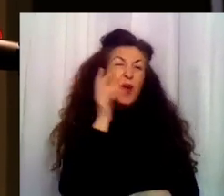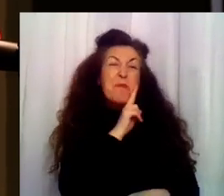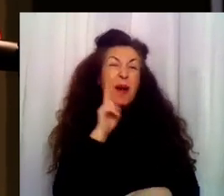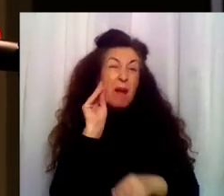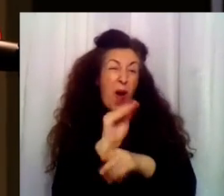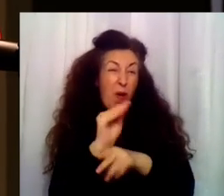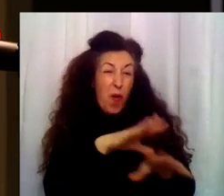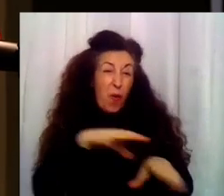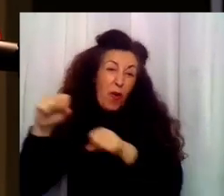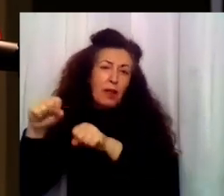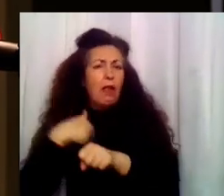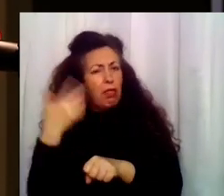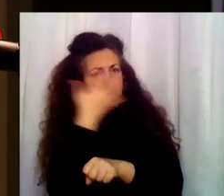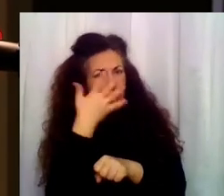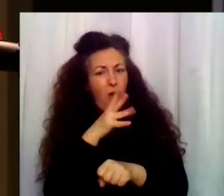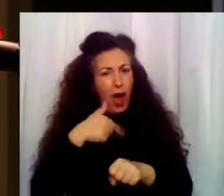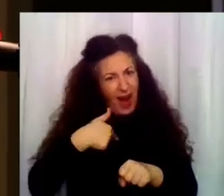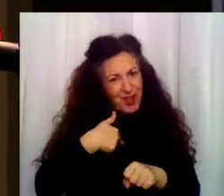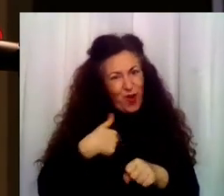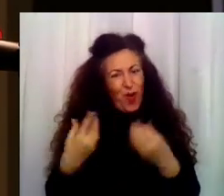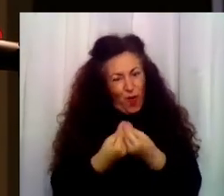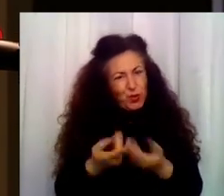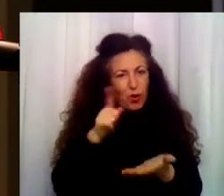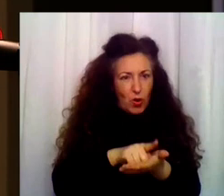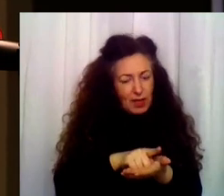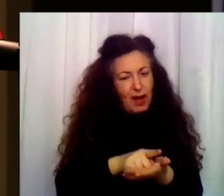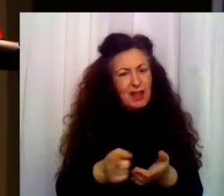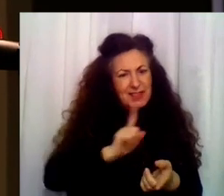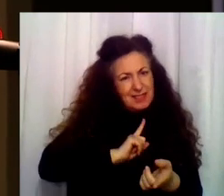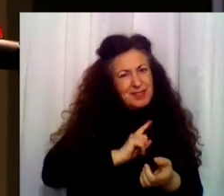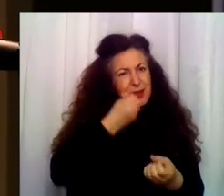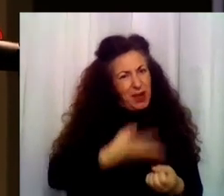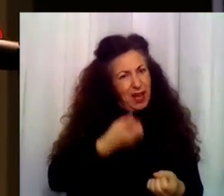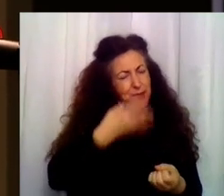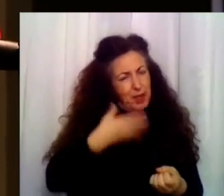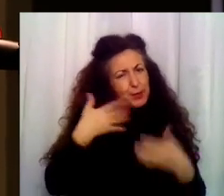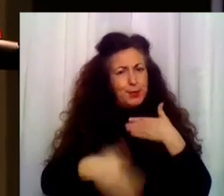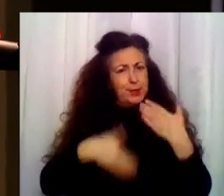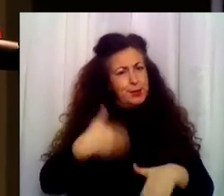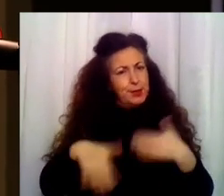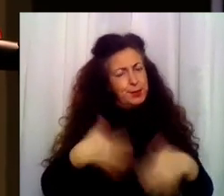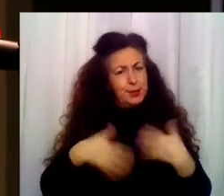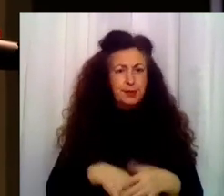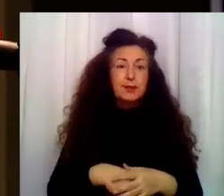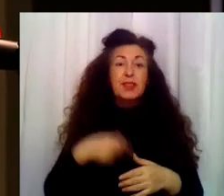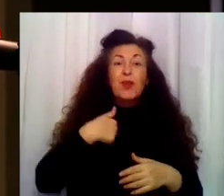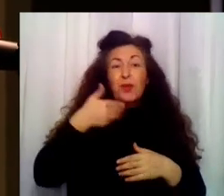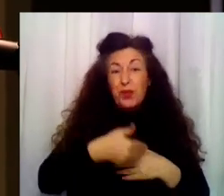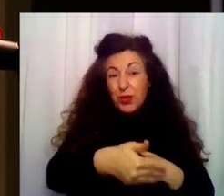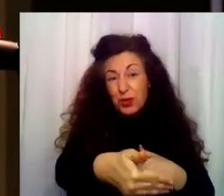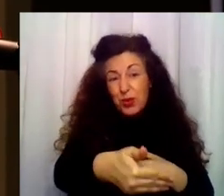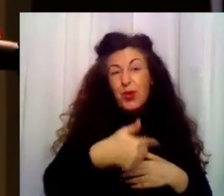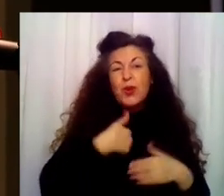Que es ahora me lo tengo que volver a ganar. Es que eso es un trabajo. Y el futuro, pues... Si es que yo no tengo casa a que volver. Mi padre